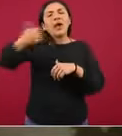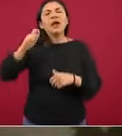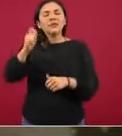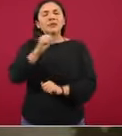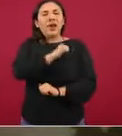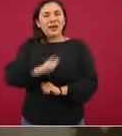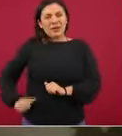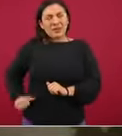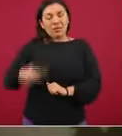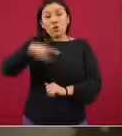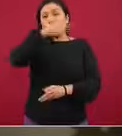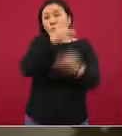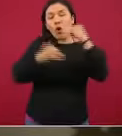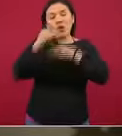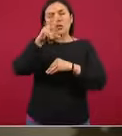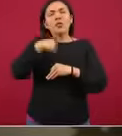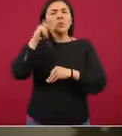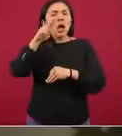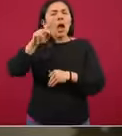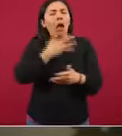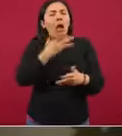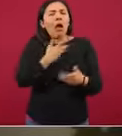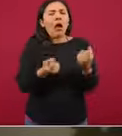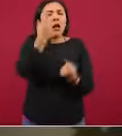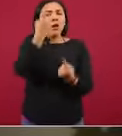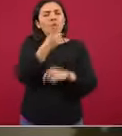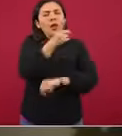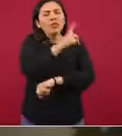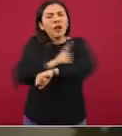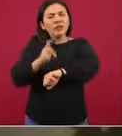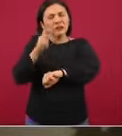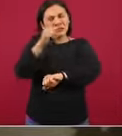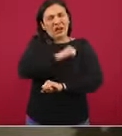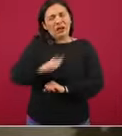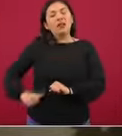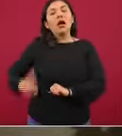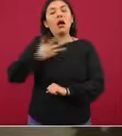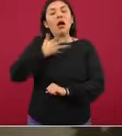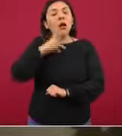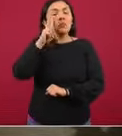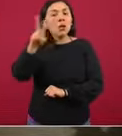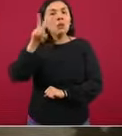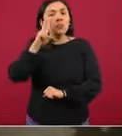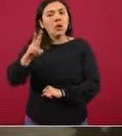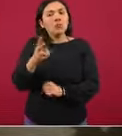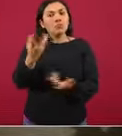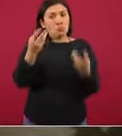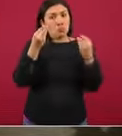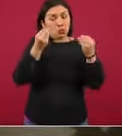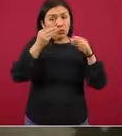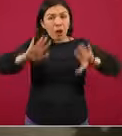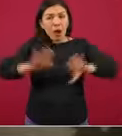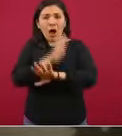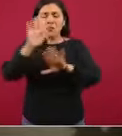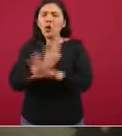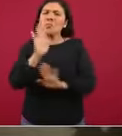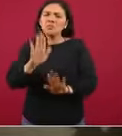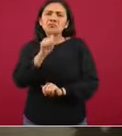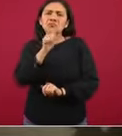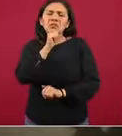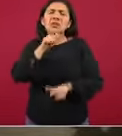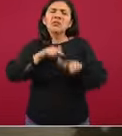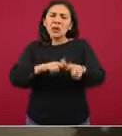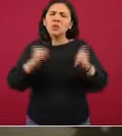En la siguiente. Delegaciones que han presentado o no tienen grandes cambios, se han